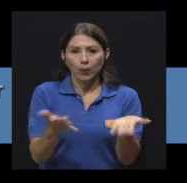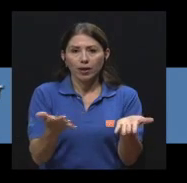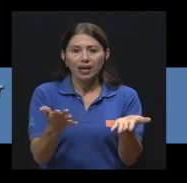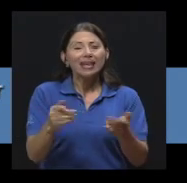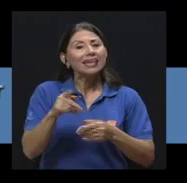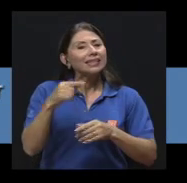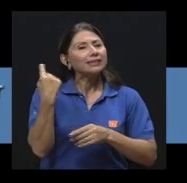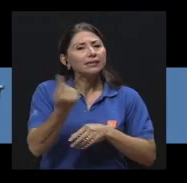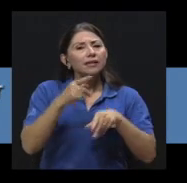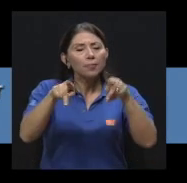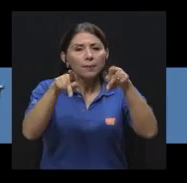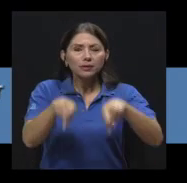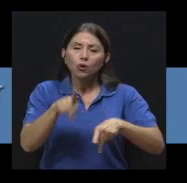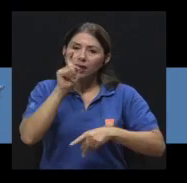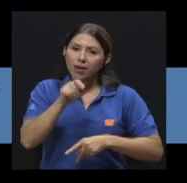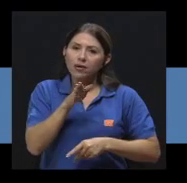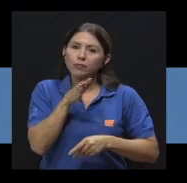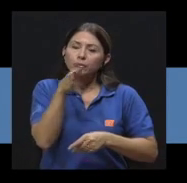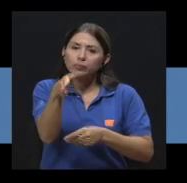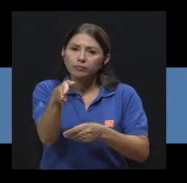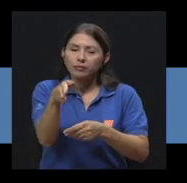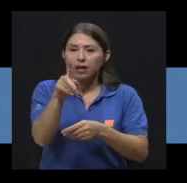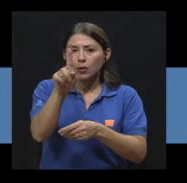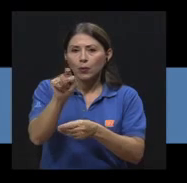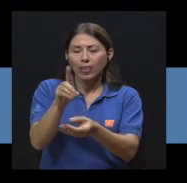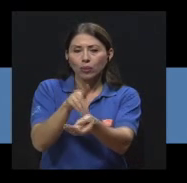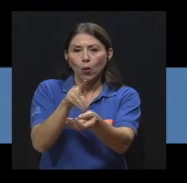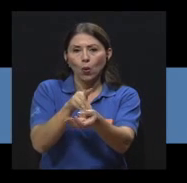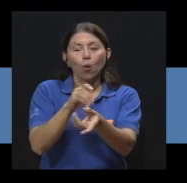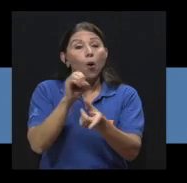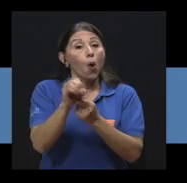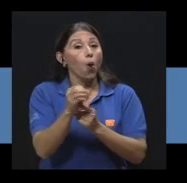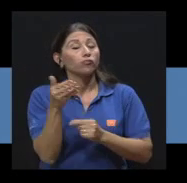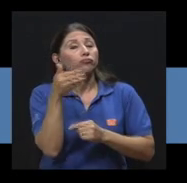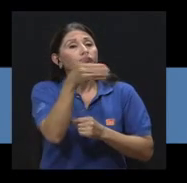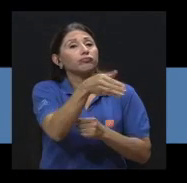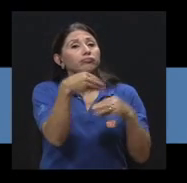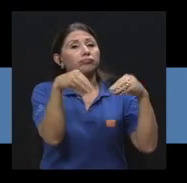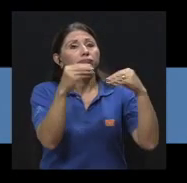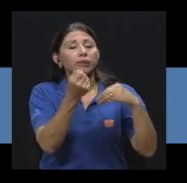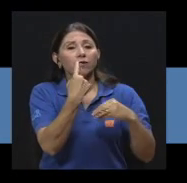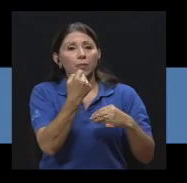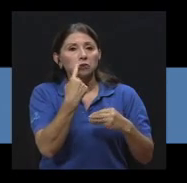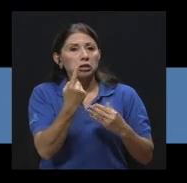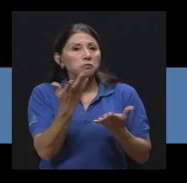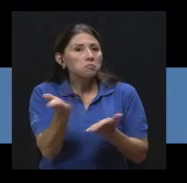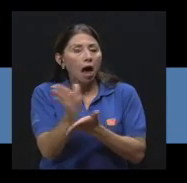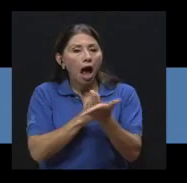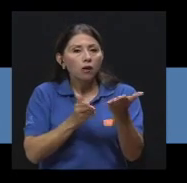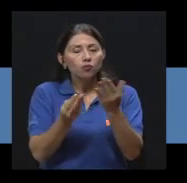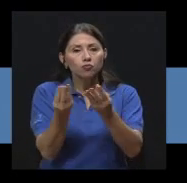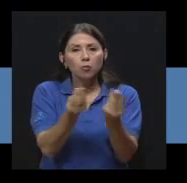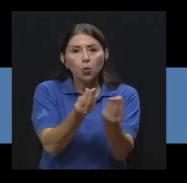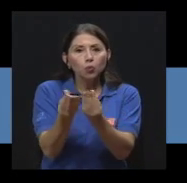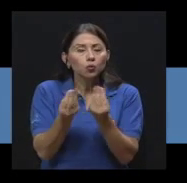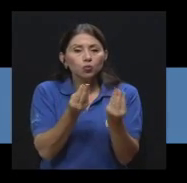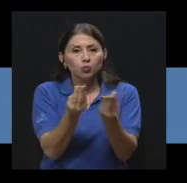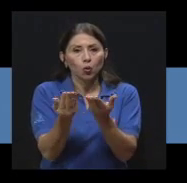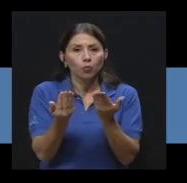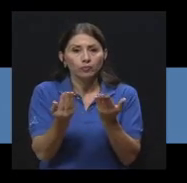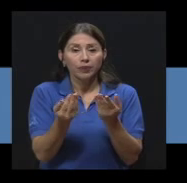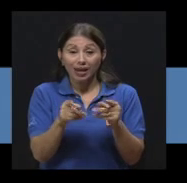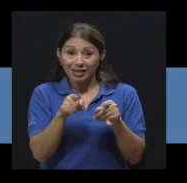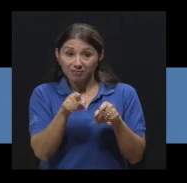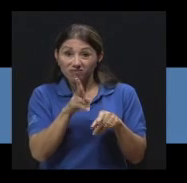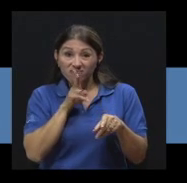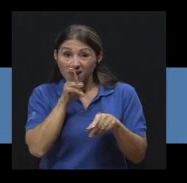siempre de que la persona le consulte al médico o en su defecto al farmacéutico si hay algún producto que la